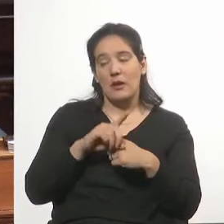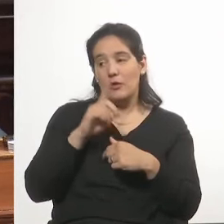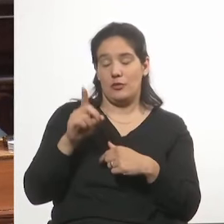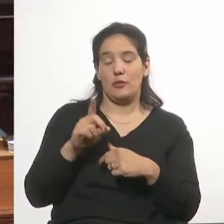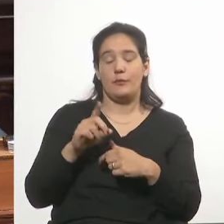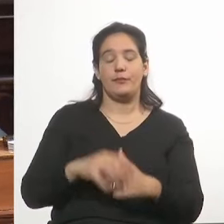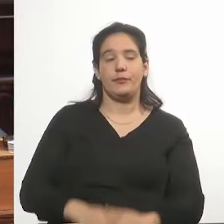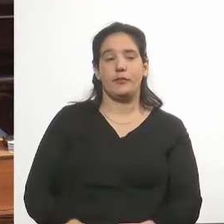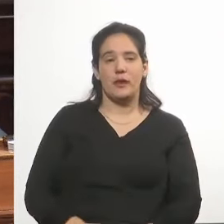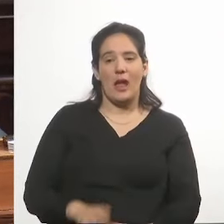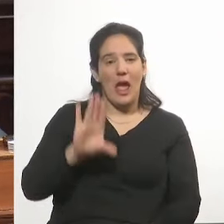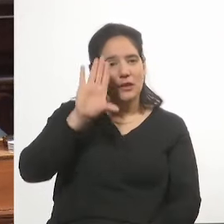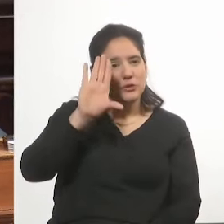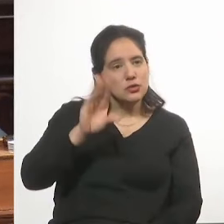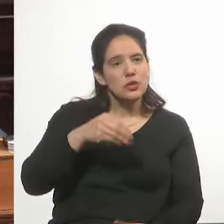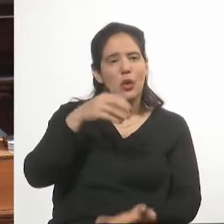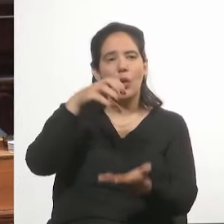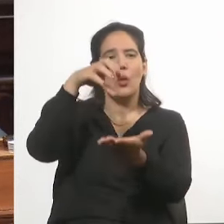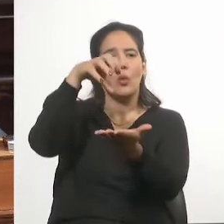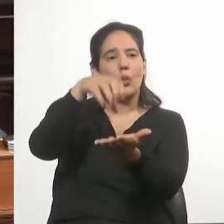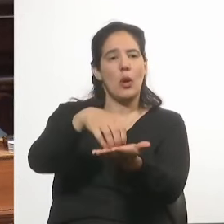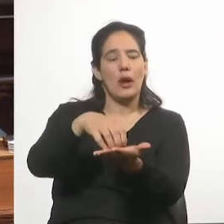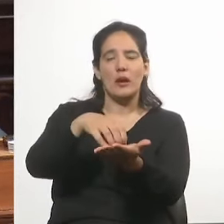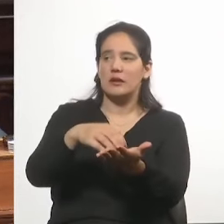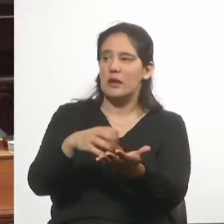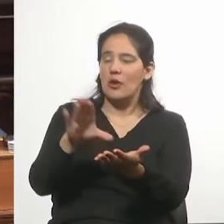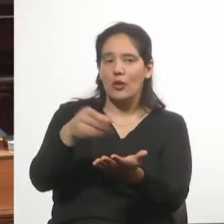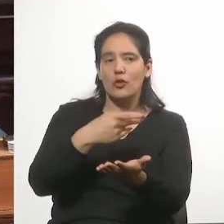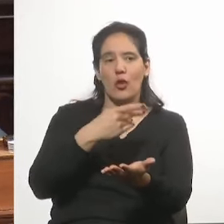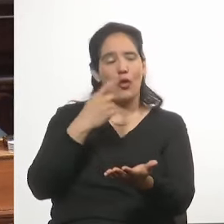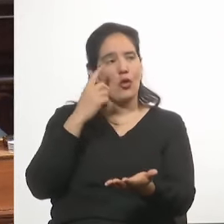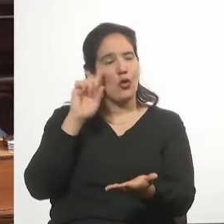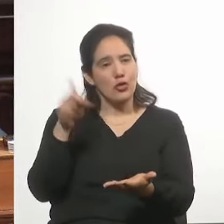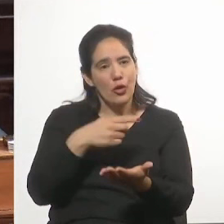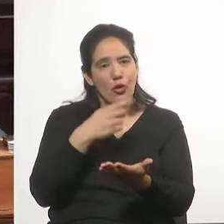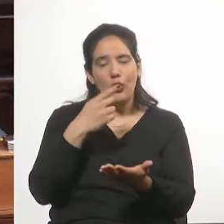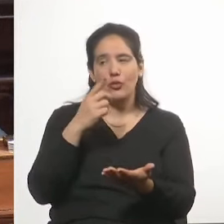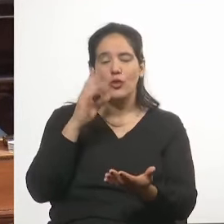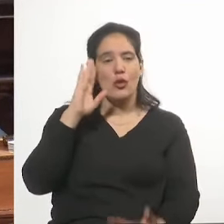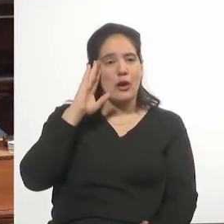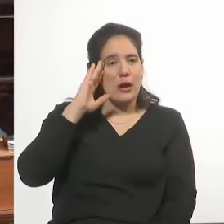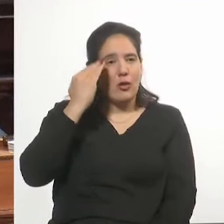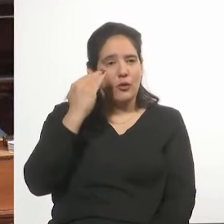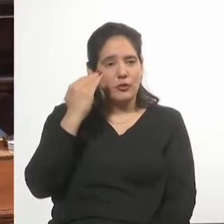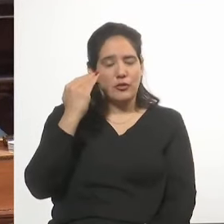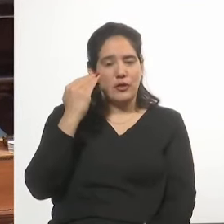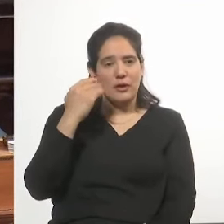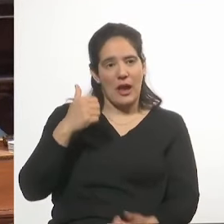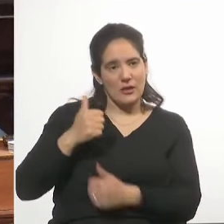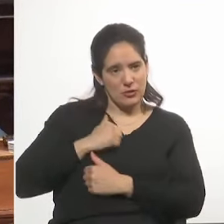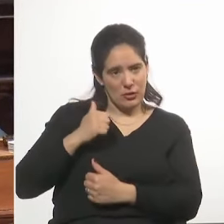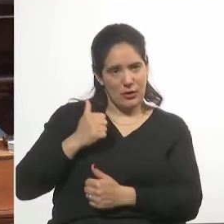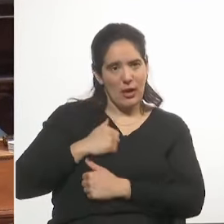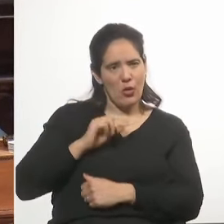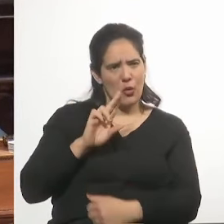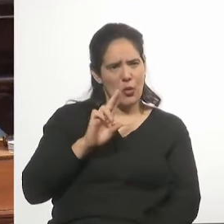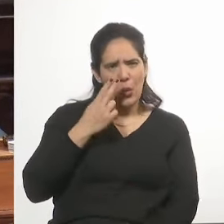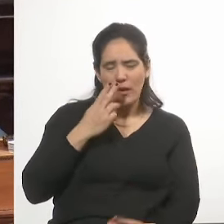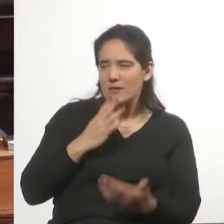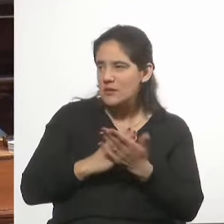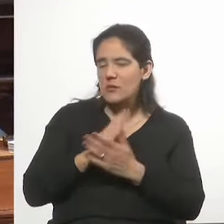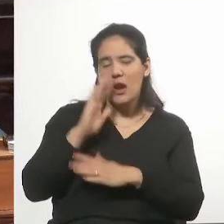en todos los lugares el denominador común es el reconocimiento al soldado uruguayo, el